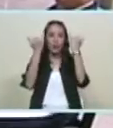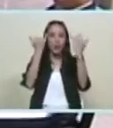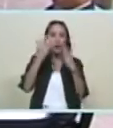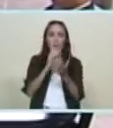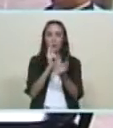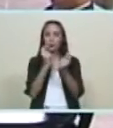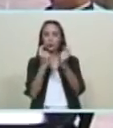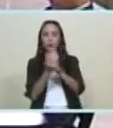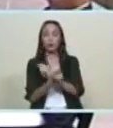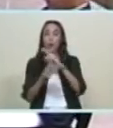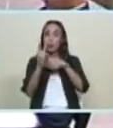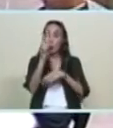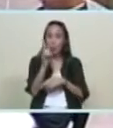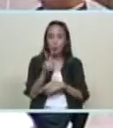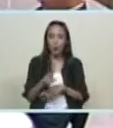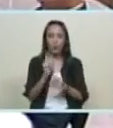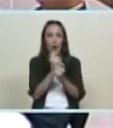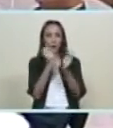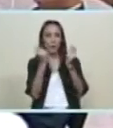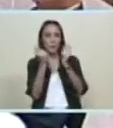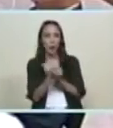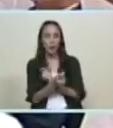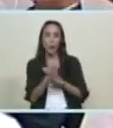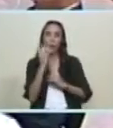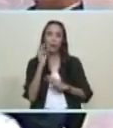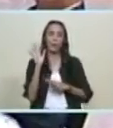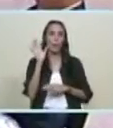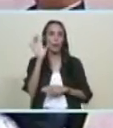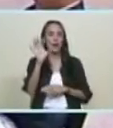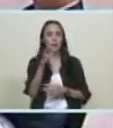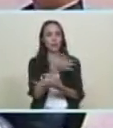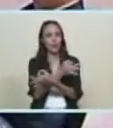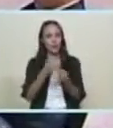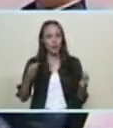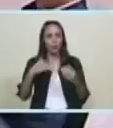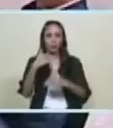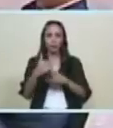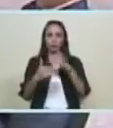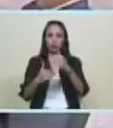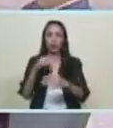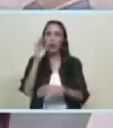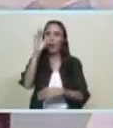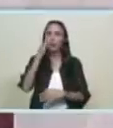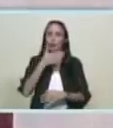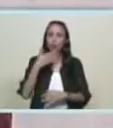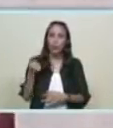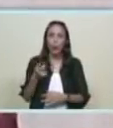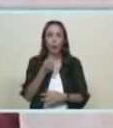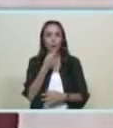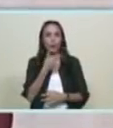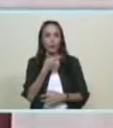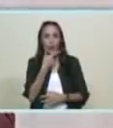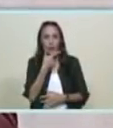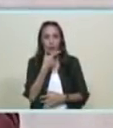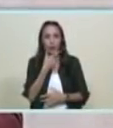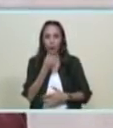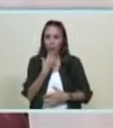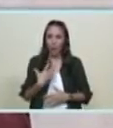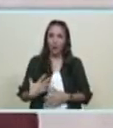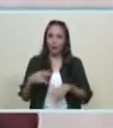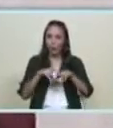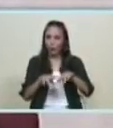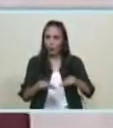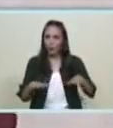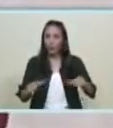nuestros sueños todos los días de una patria pujante potencia grande buena bonita para nuestro pueblo